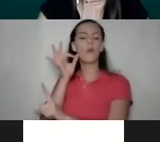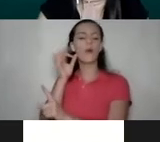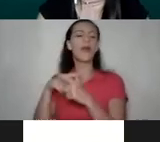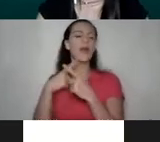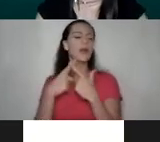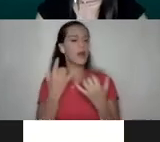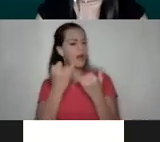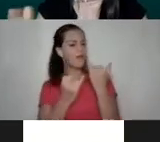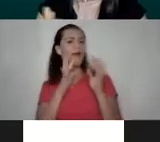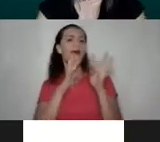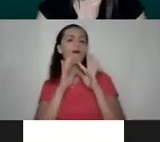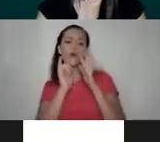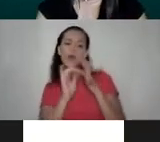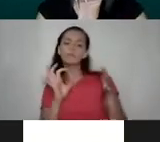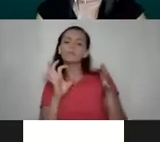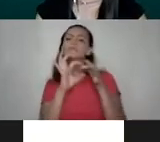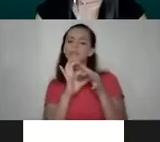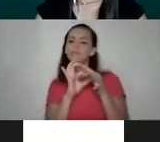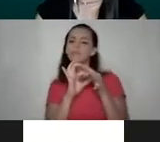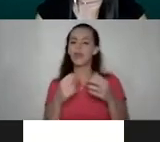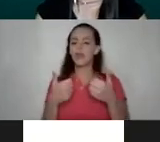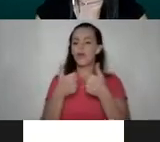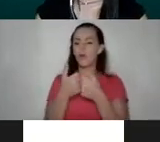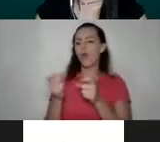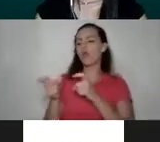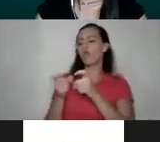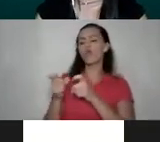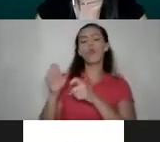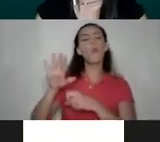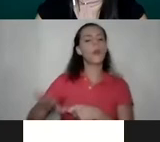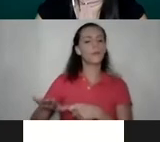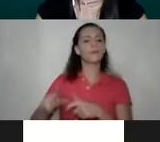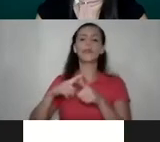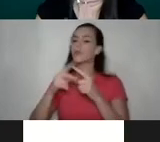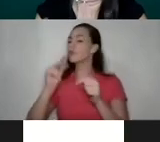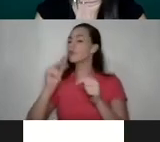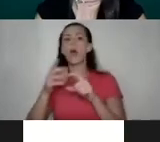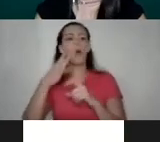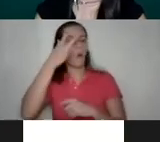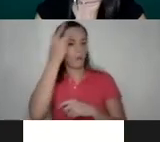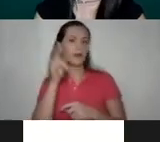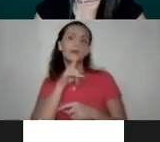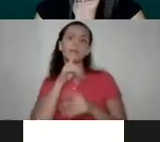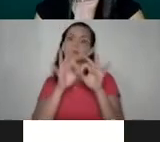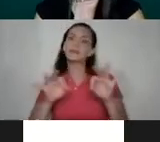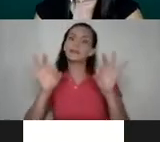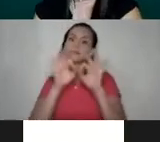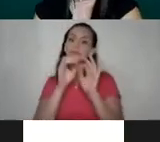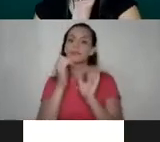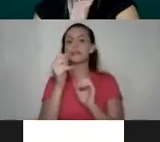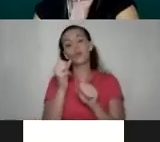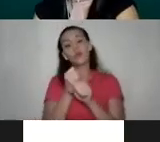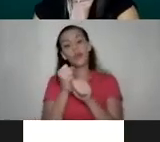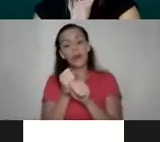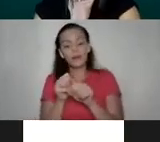hablamos de estas relaciones de dominación de alguna u otra forma. Esto no lo podemos olvidar porque es importante. Si no trabajamos en la raíz de